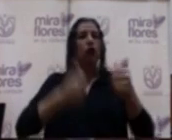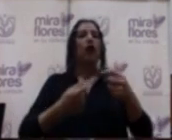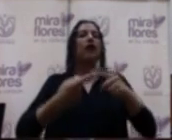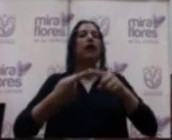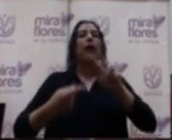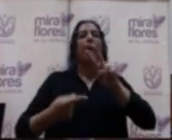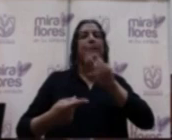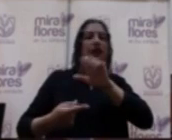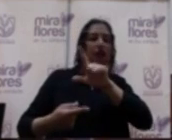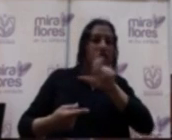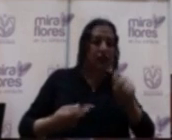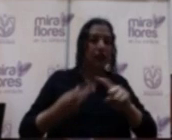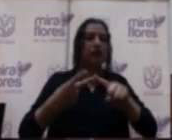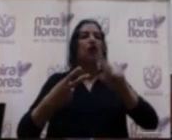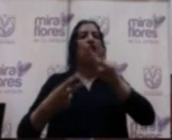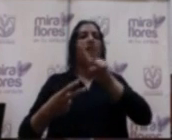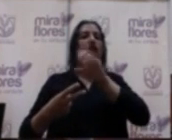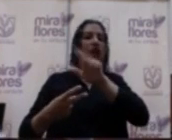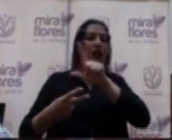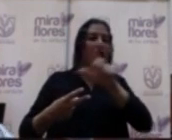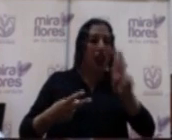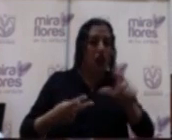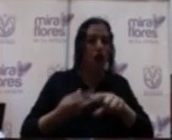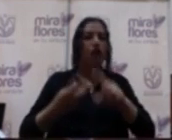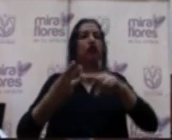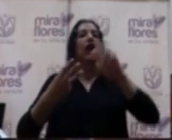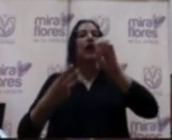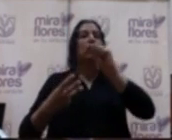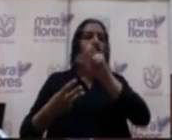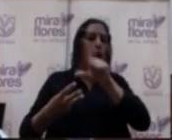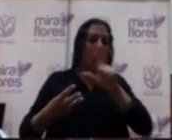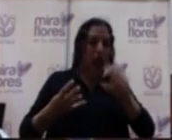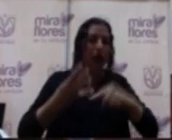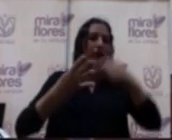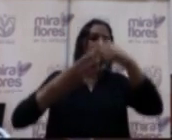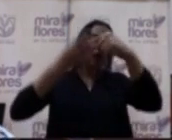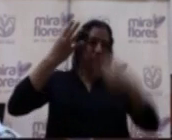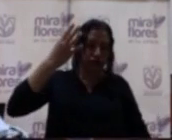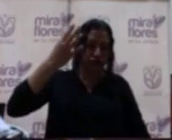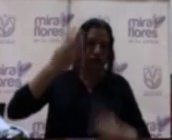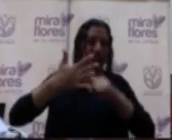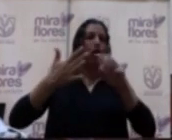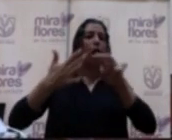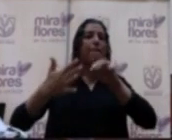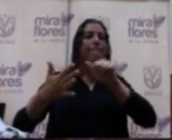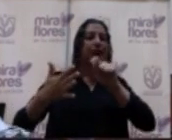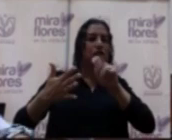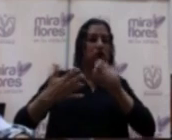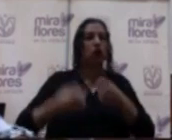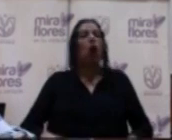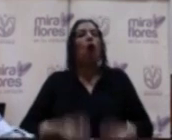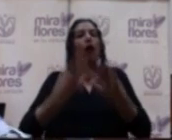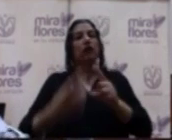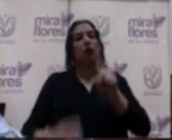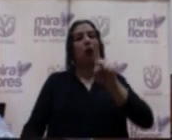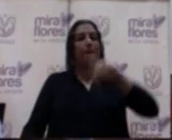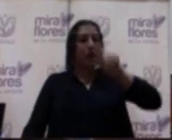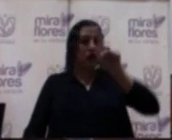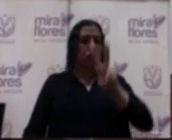Villalobos, Vanden, Powell, Solari, Miranda y Clorinda Mato de Turca, por un millón 200.